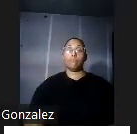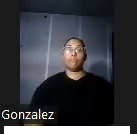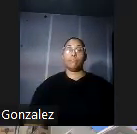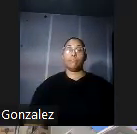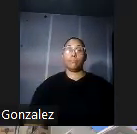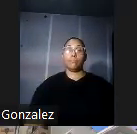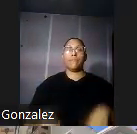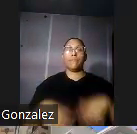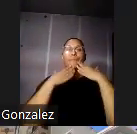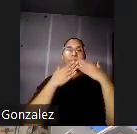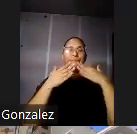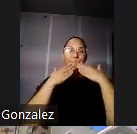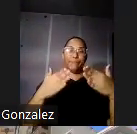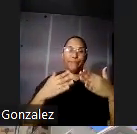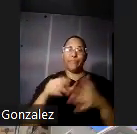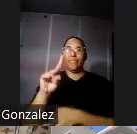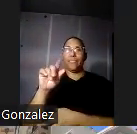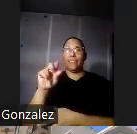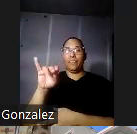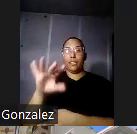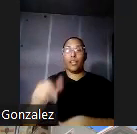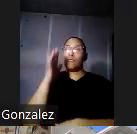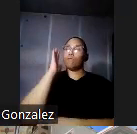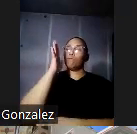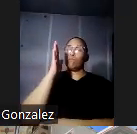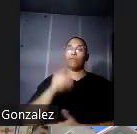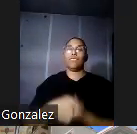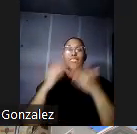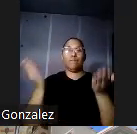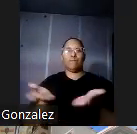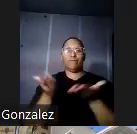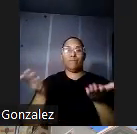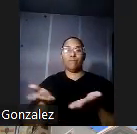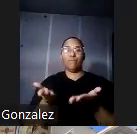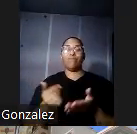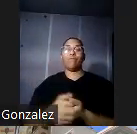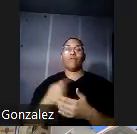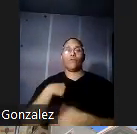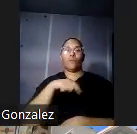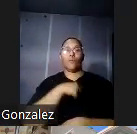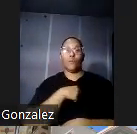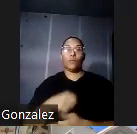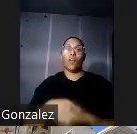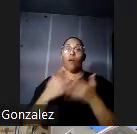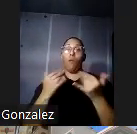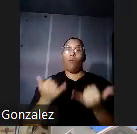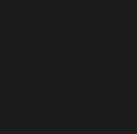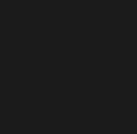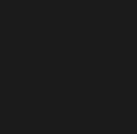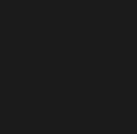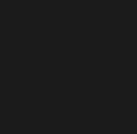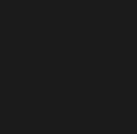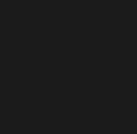muchísimas gracias Daniel por la presentación que acabas de realizar así que vamos a pasar a las preguntas